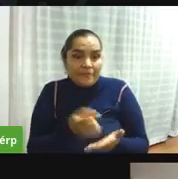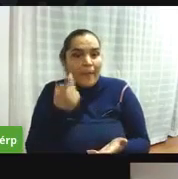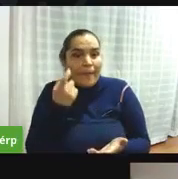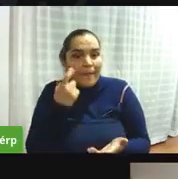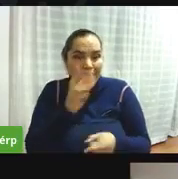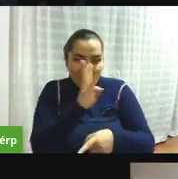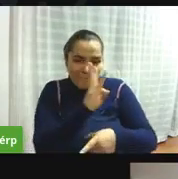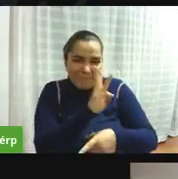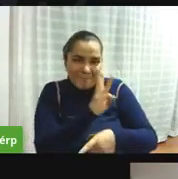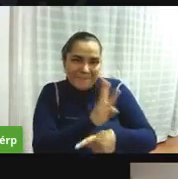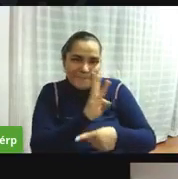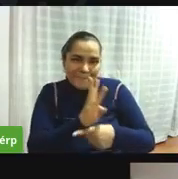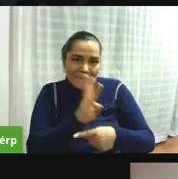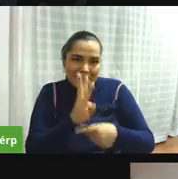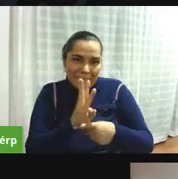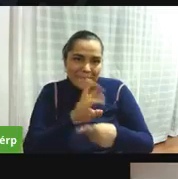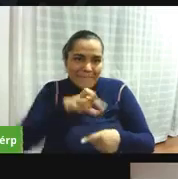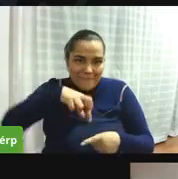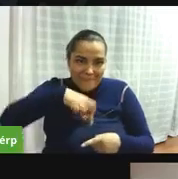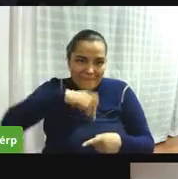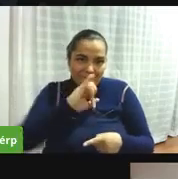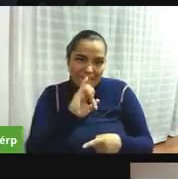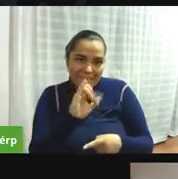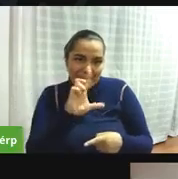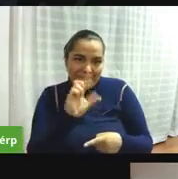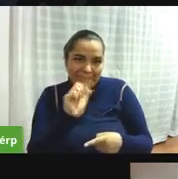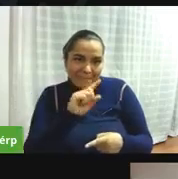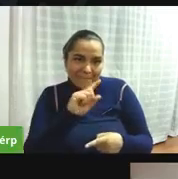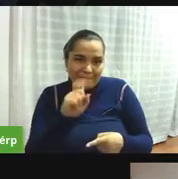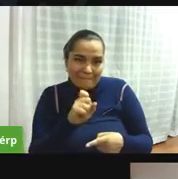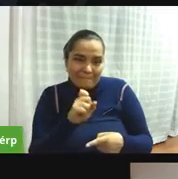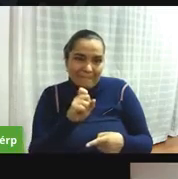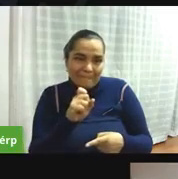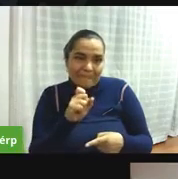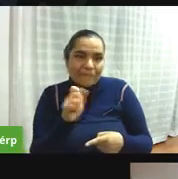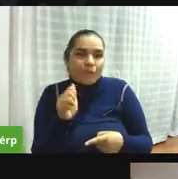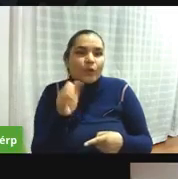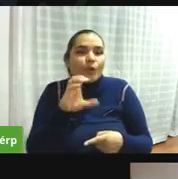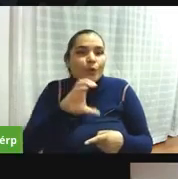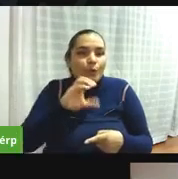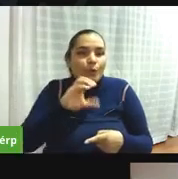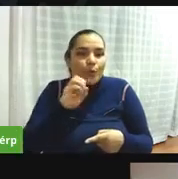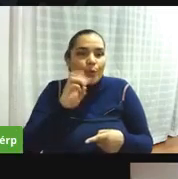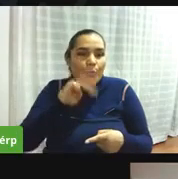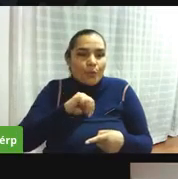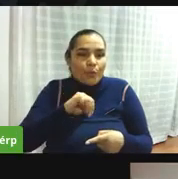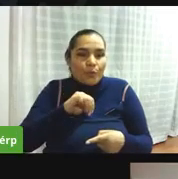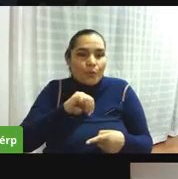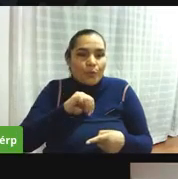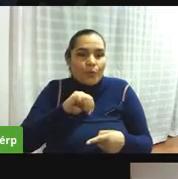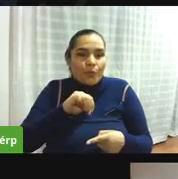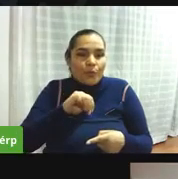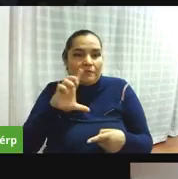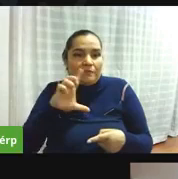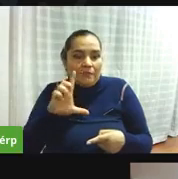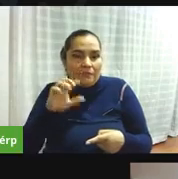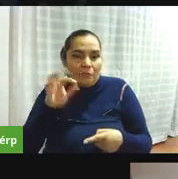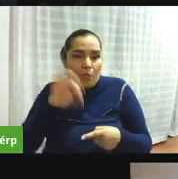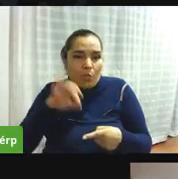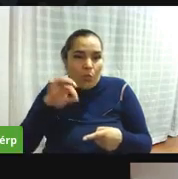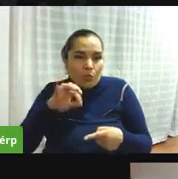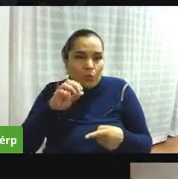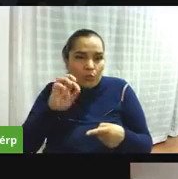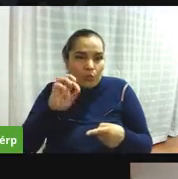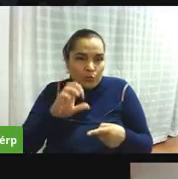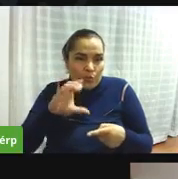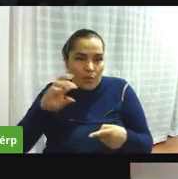ejemplo si no hay posibilidades de que hablan el libro en la junta repórtelo también porque necesitamos que llegue nueva gente que se